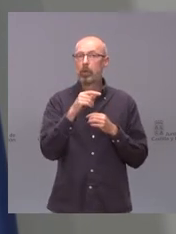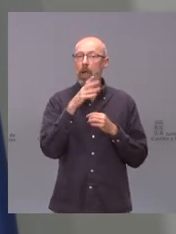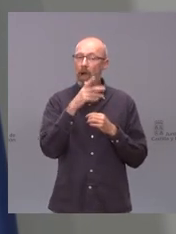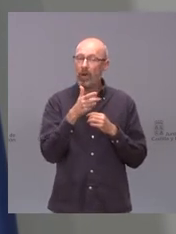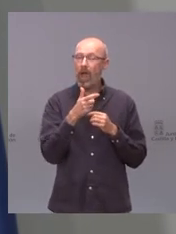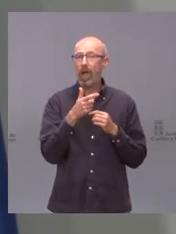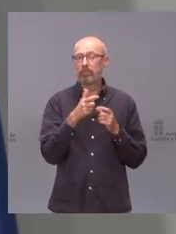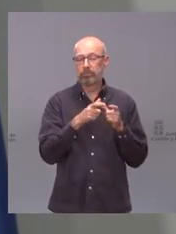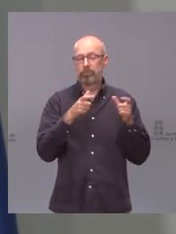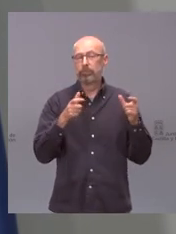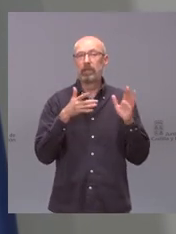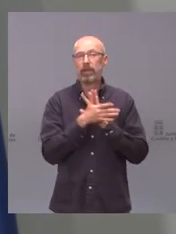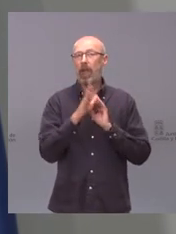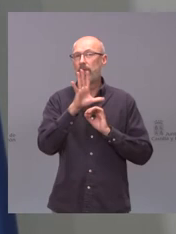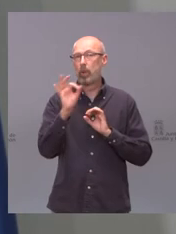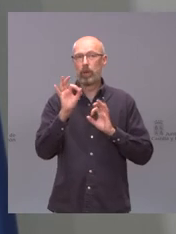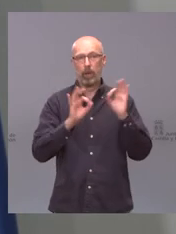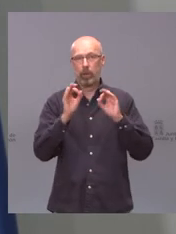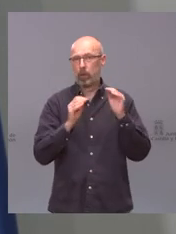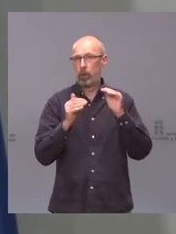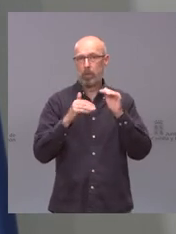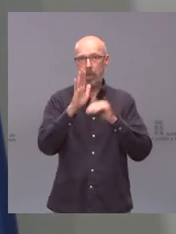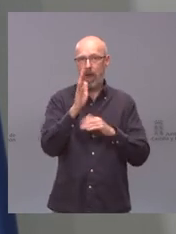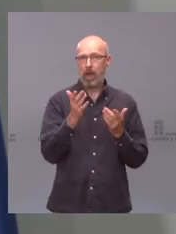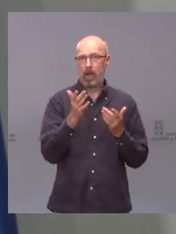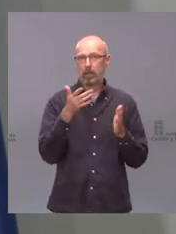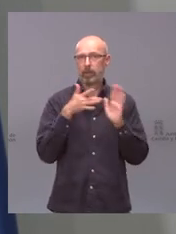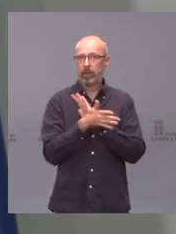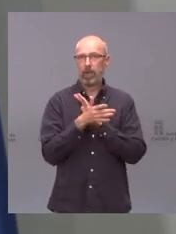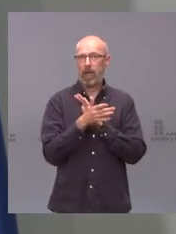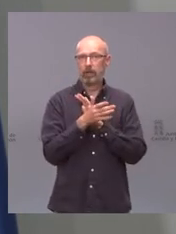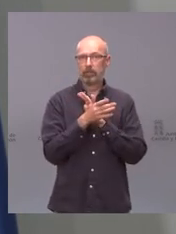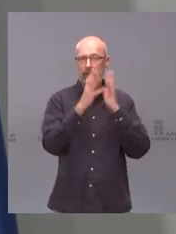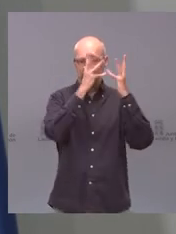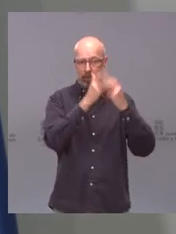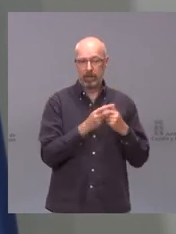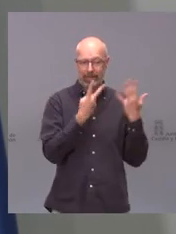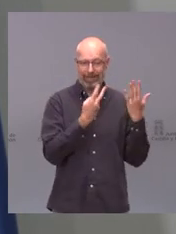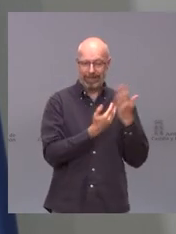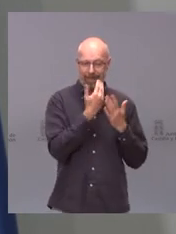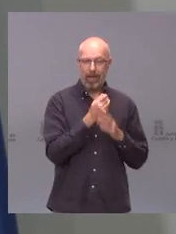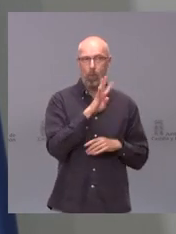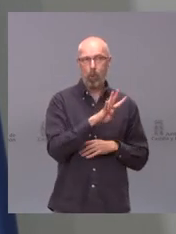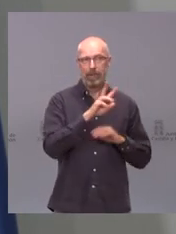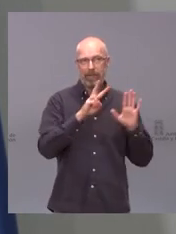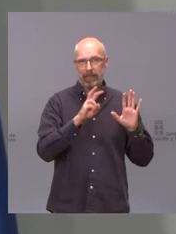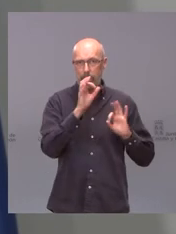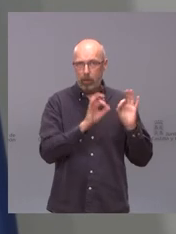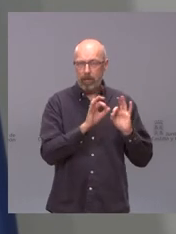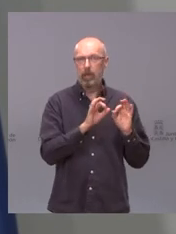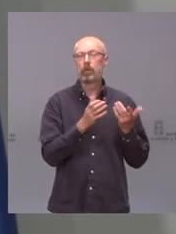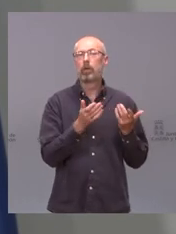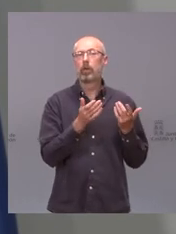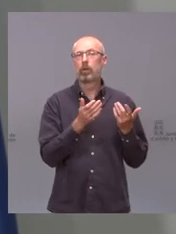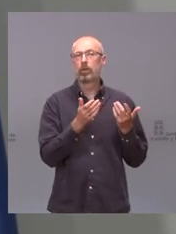mucho el 50% tiene una tasa de incidencia acumulada de 7 días de 47 y de 69